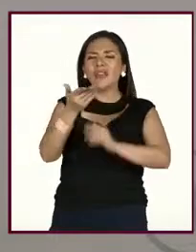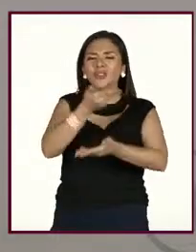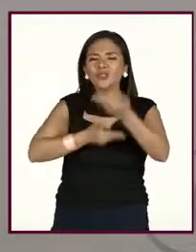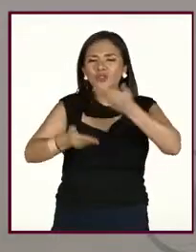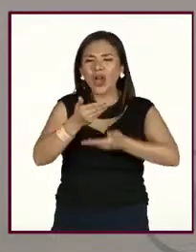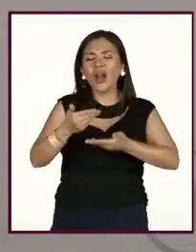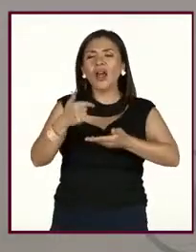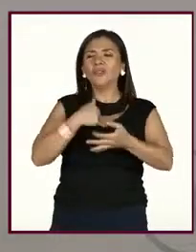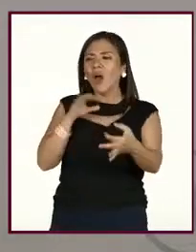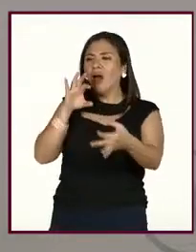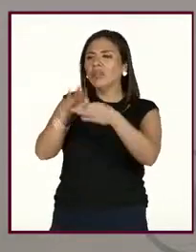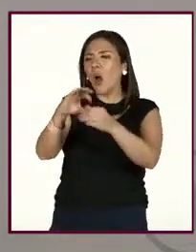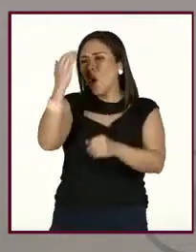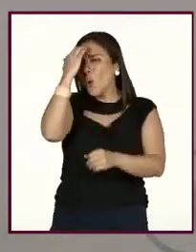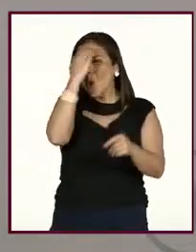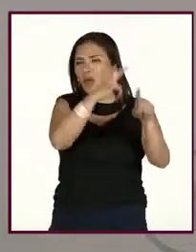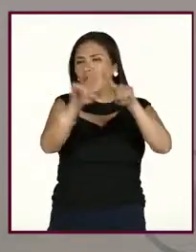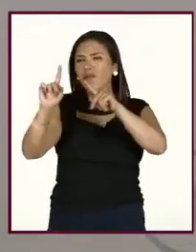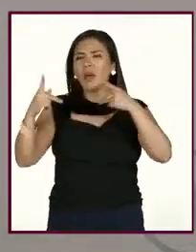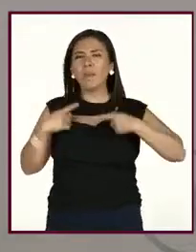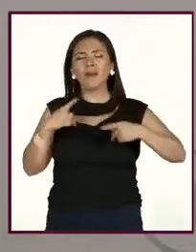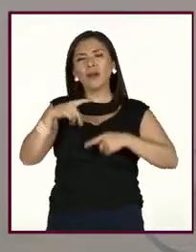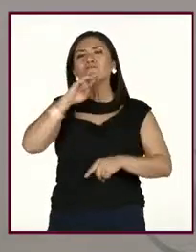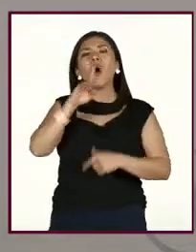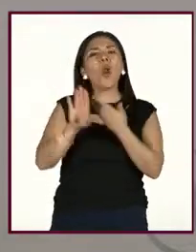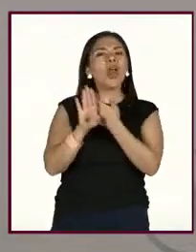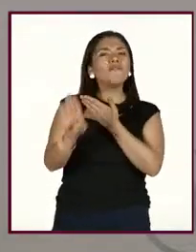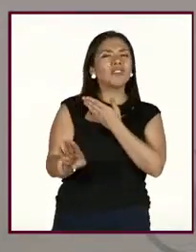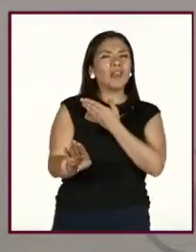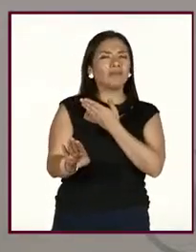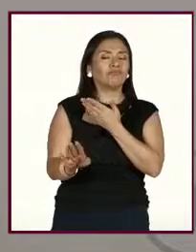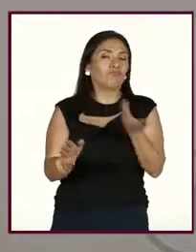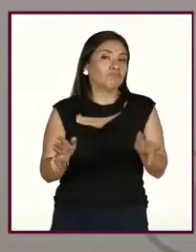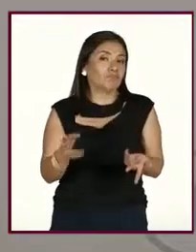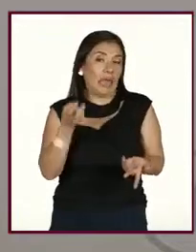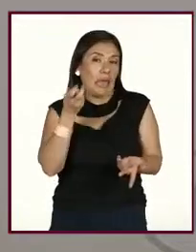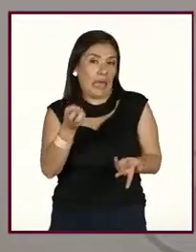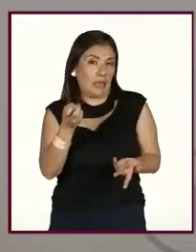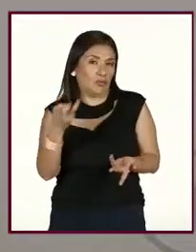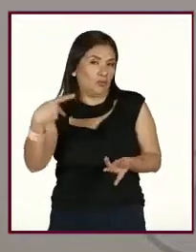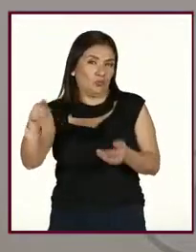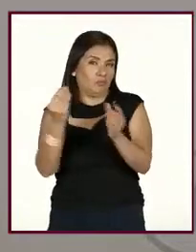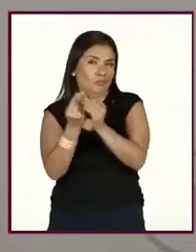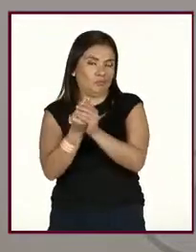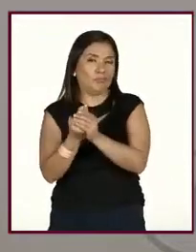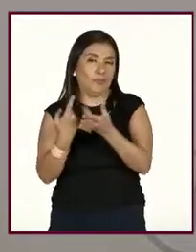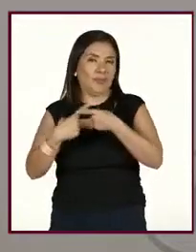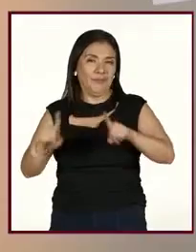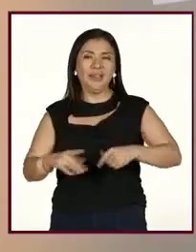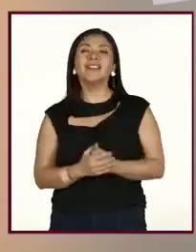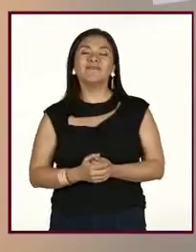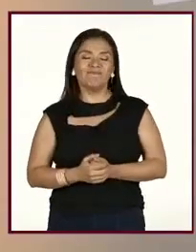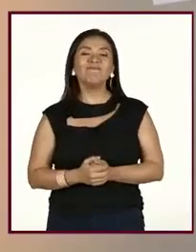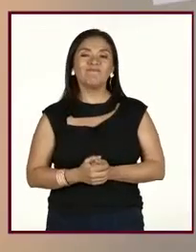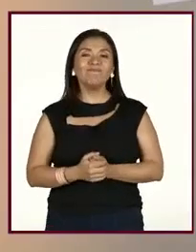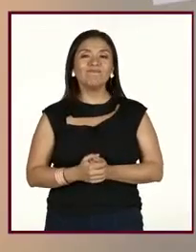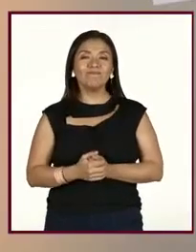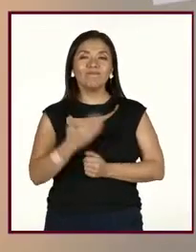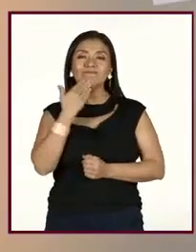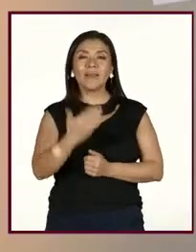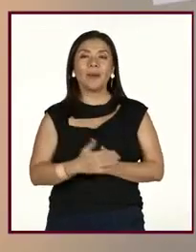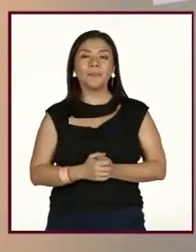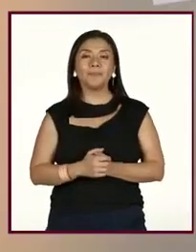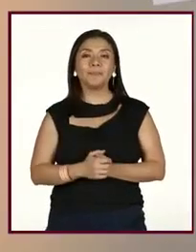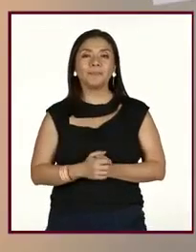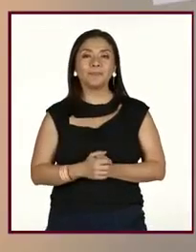involucrarnos con ciertas personas. Eso, eso sería en, en este caso. Muy bien, tenemos por aquí